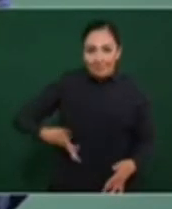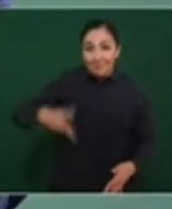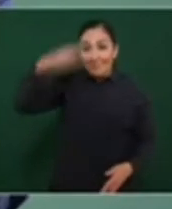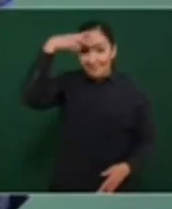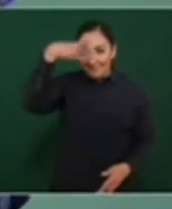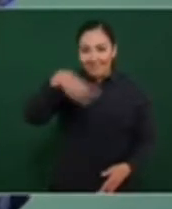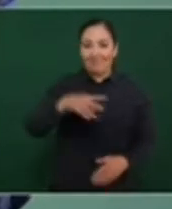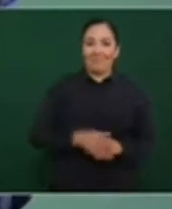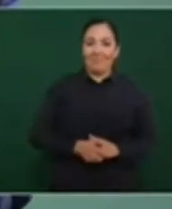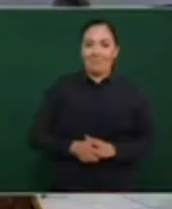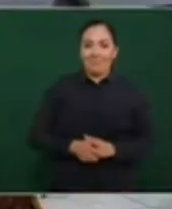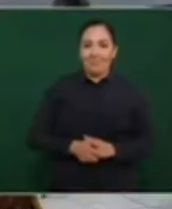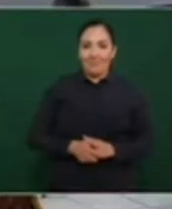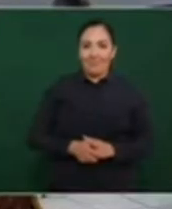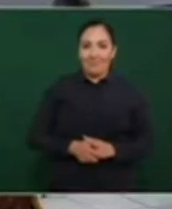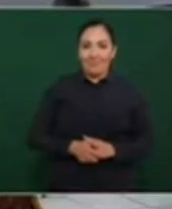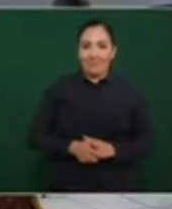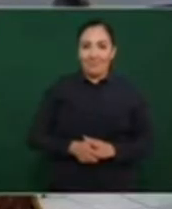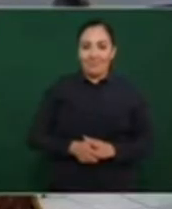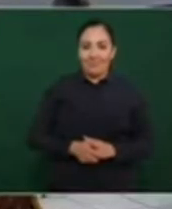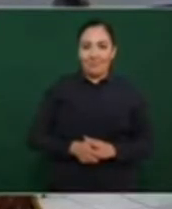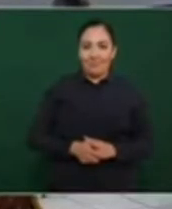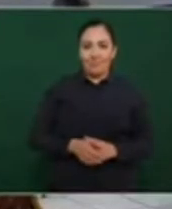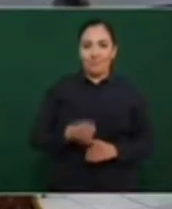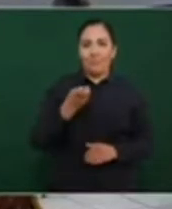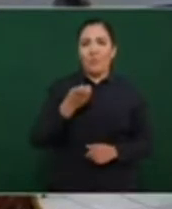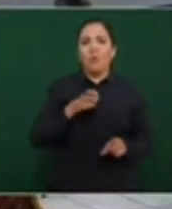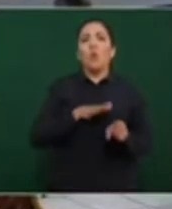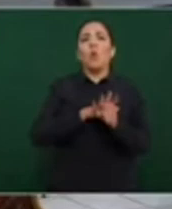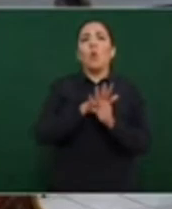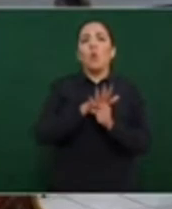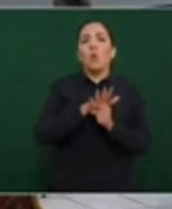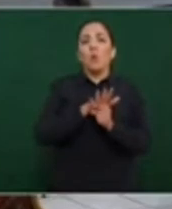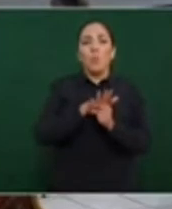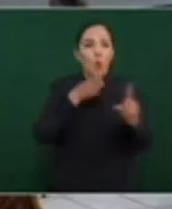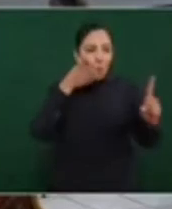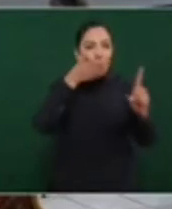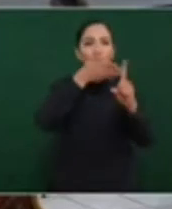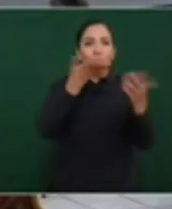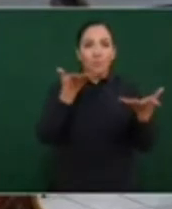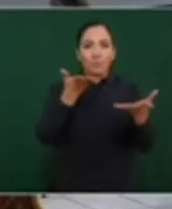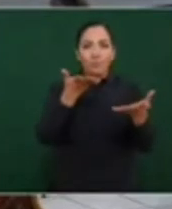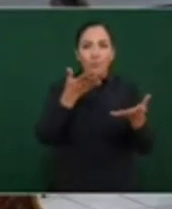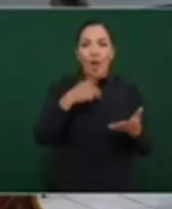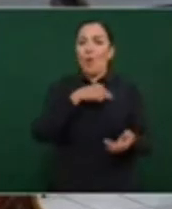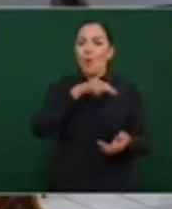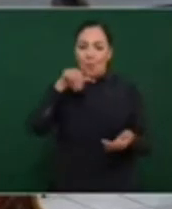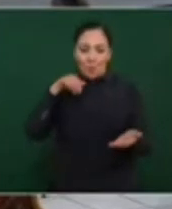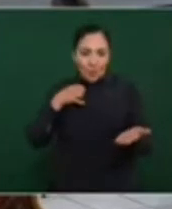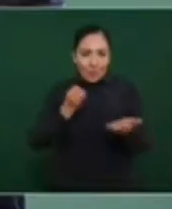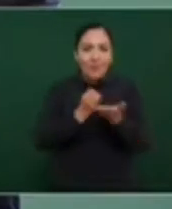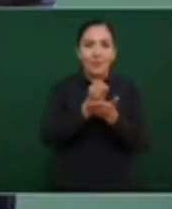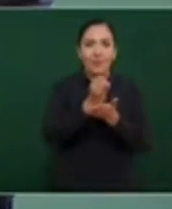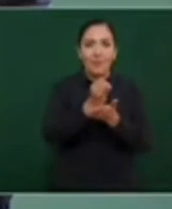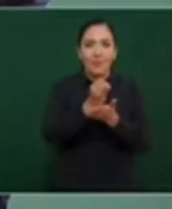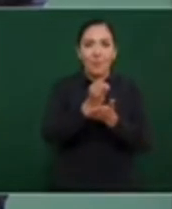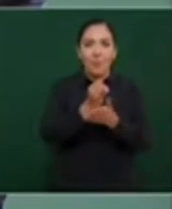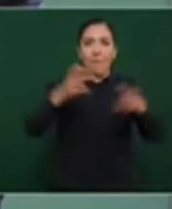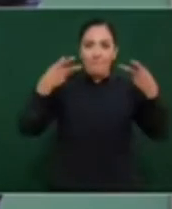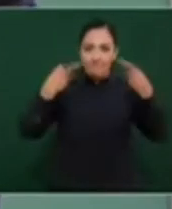Y esto se logró por una serie de factores, tomar la decisión, el pueblo nos ayudó,